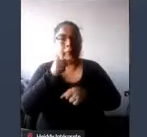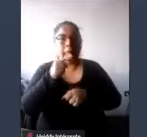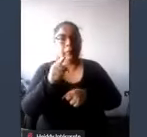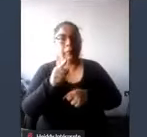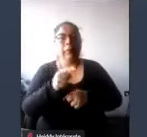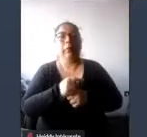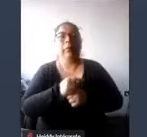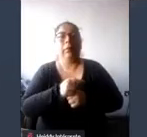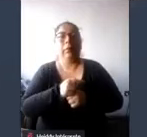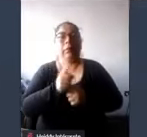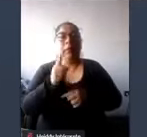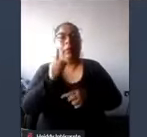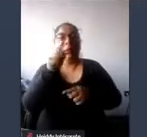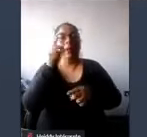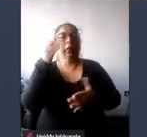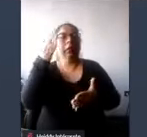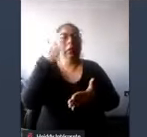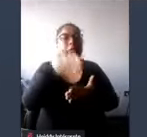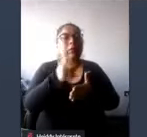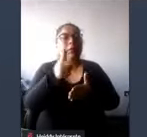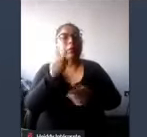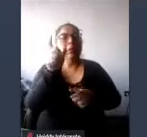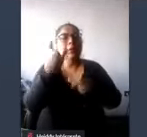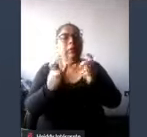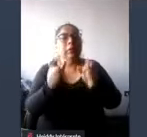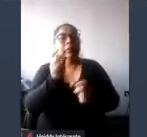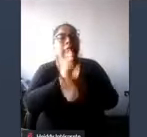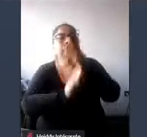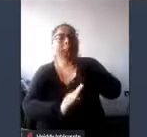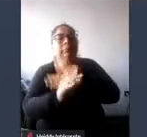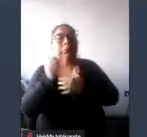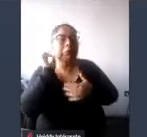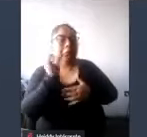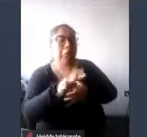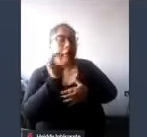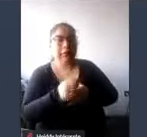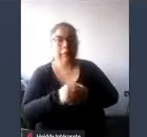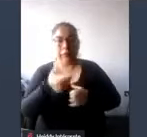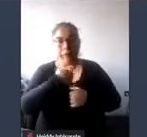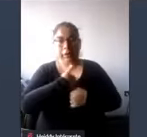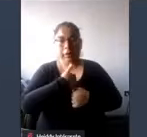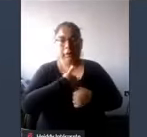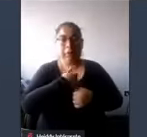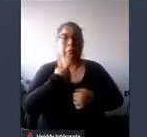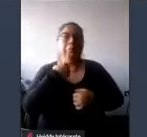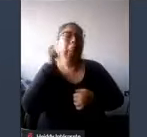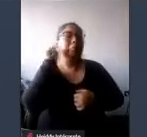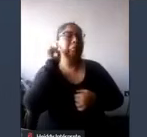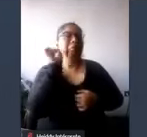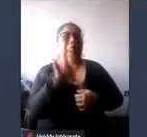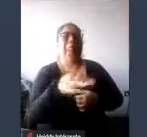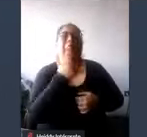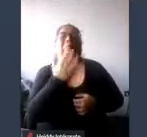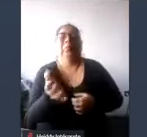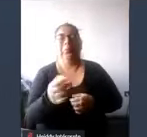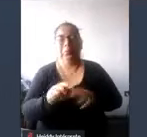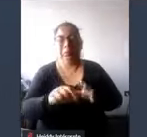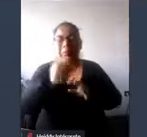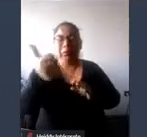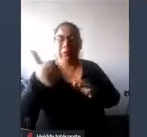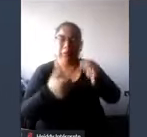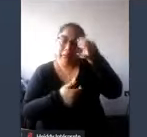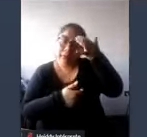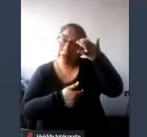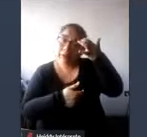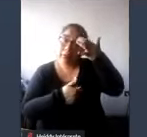que están solamente basadas en el hecho de que a mí no me importan los demás yo a mí lo